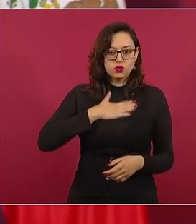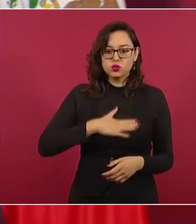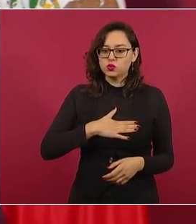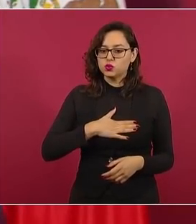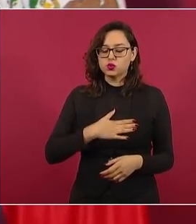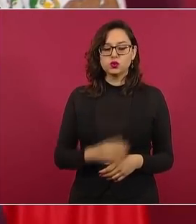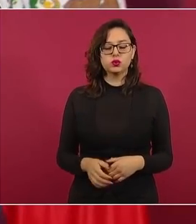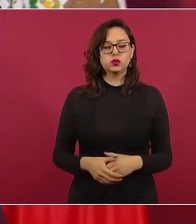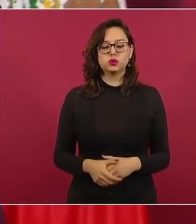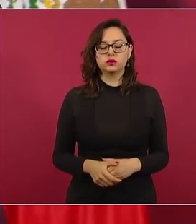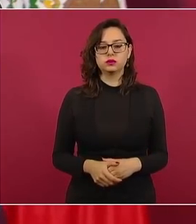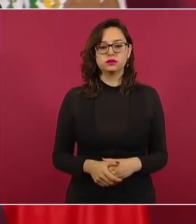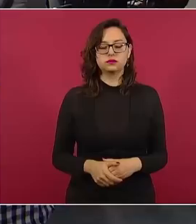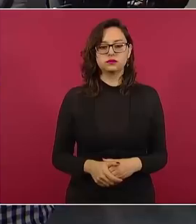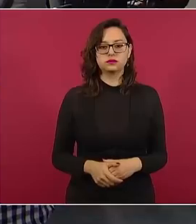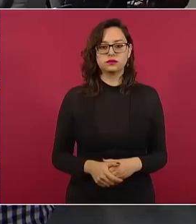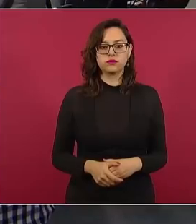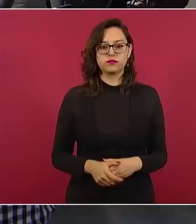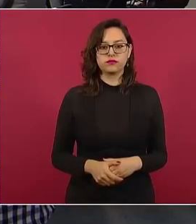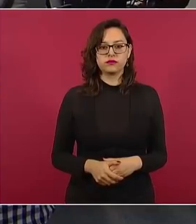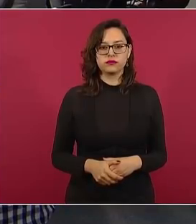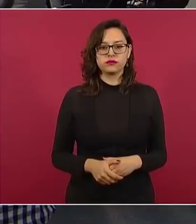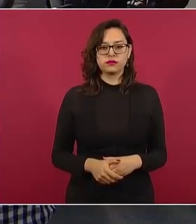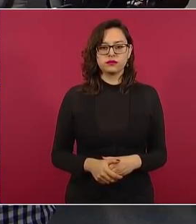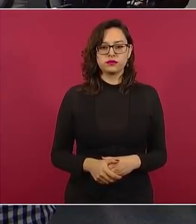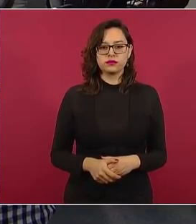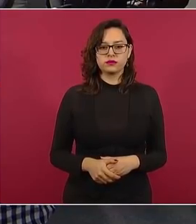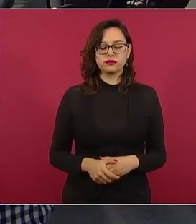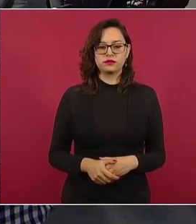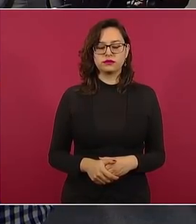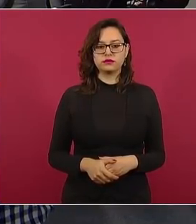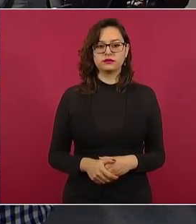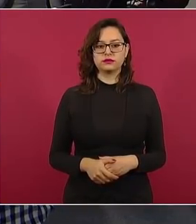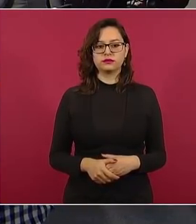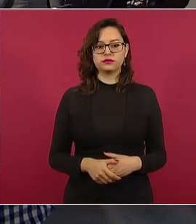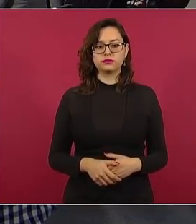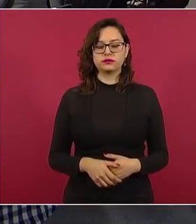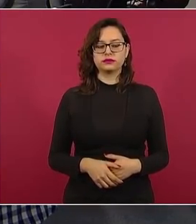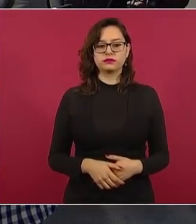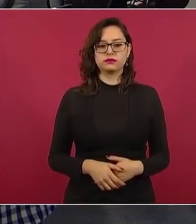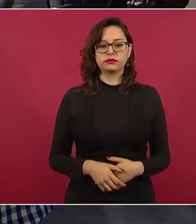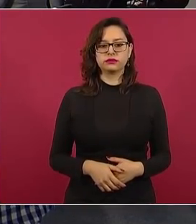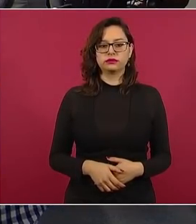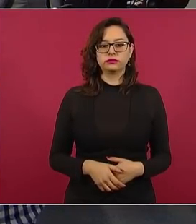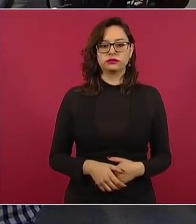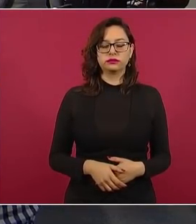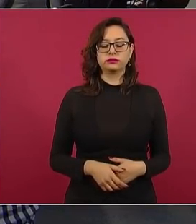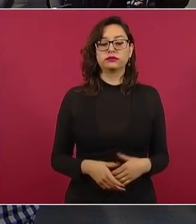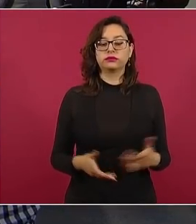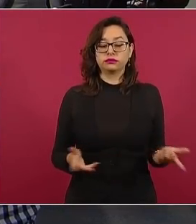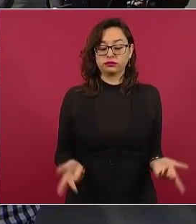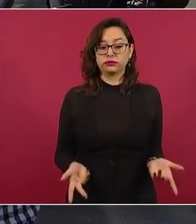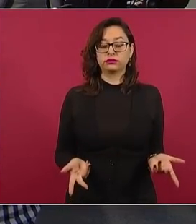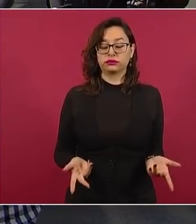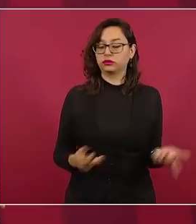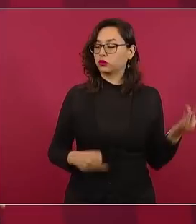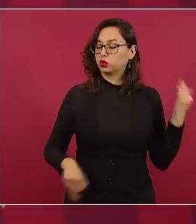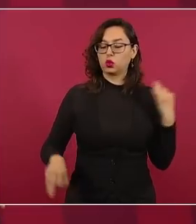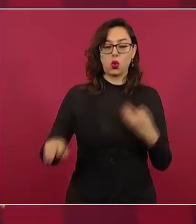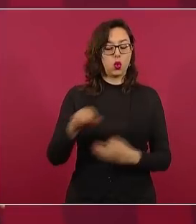tercer año quedan las notificaciones para todos los trabajadores de antigüedad, presidente, de la financiación? Todos los que podamos. Ayer informamos